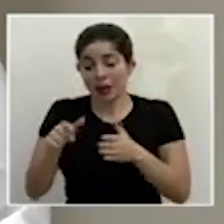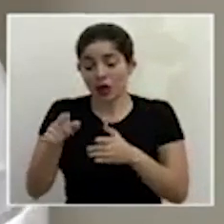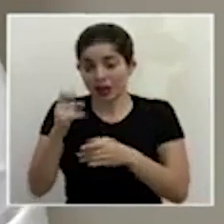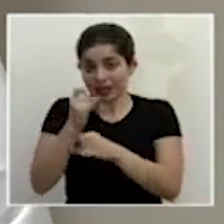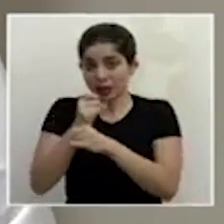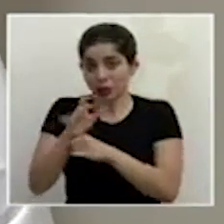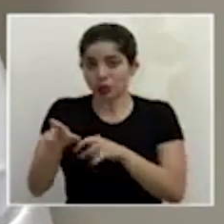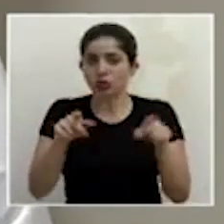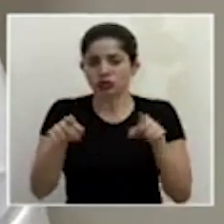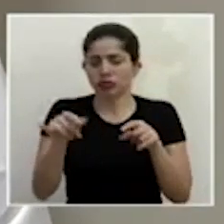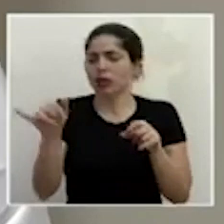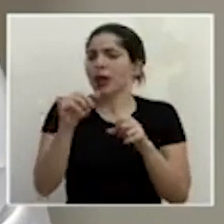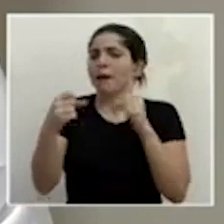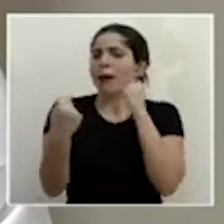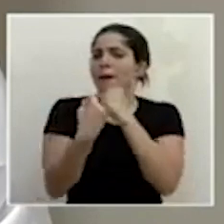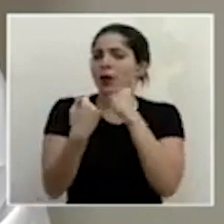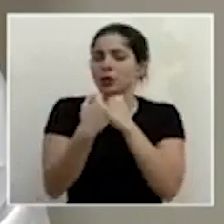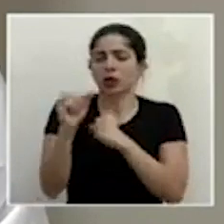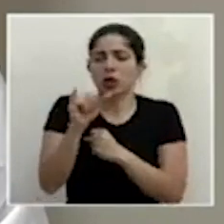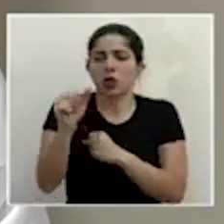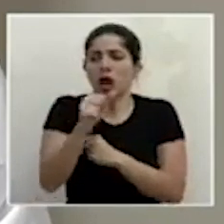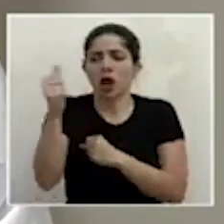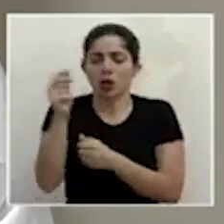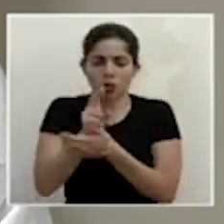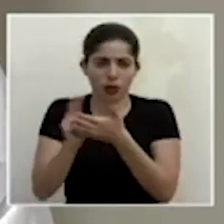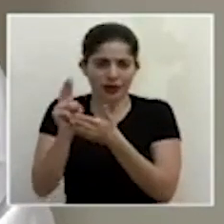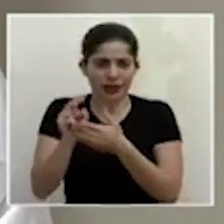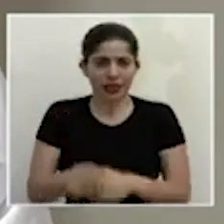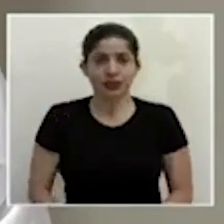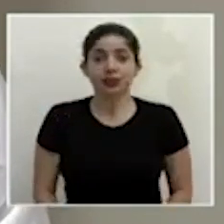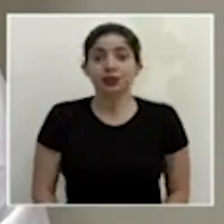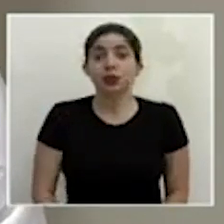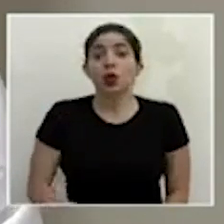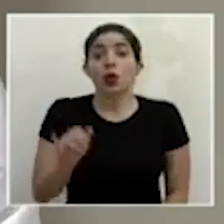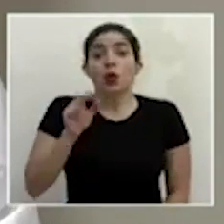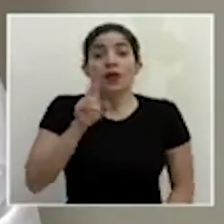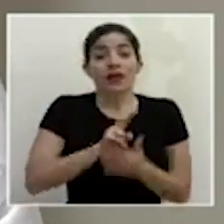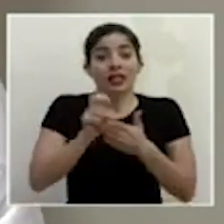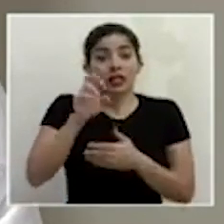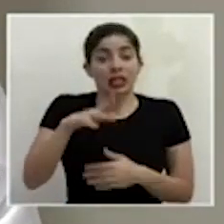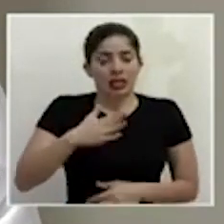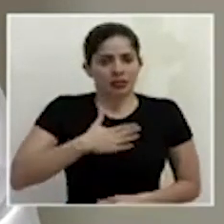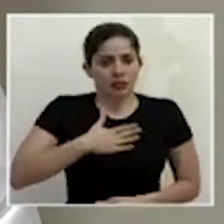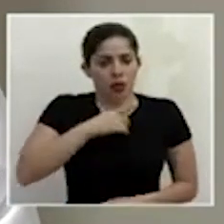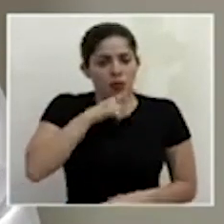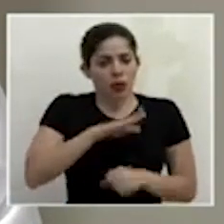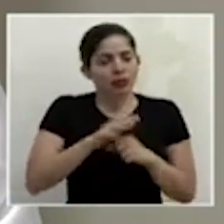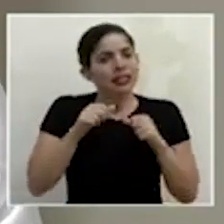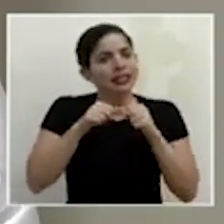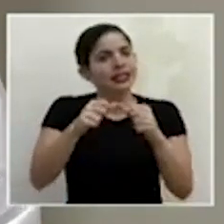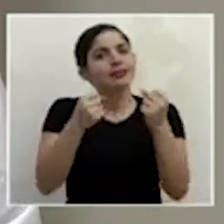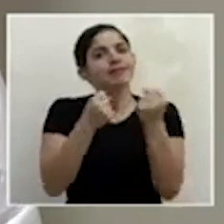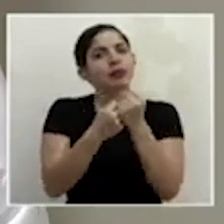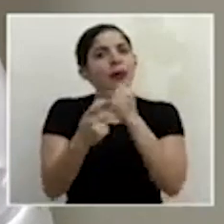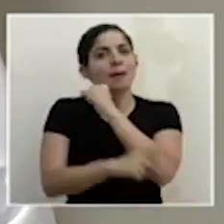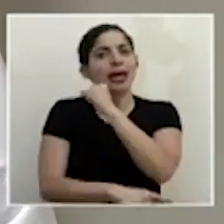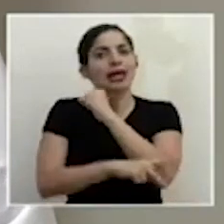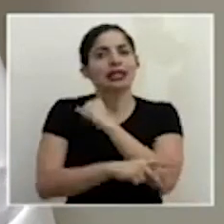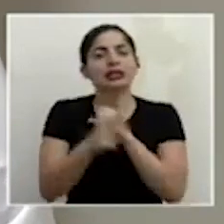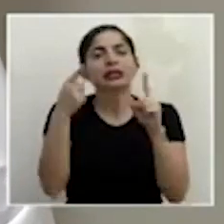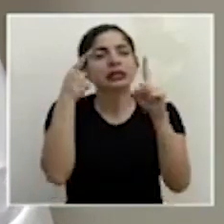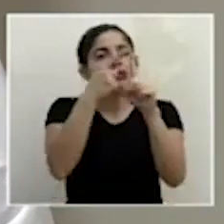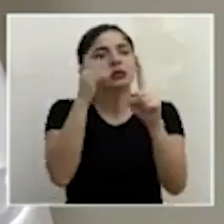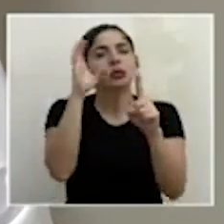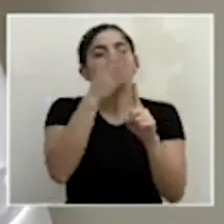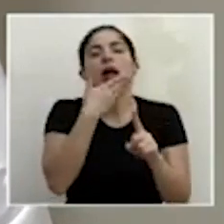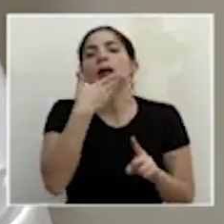apoyado al igual que las otras universidades como Universidad de Costa Rica nuestro compromiso es seguir apoyando el país con lo mejor con